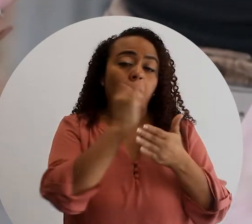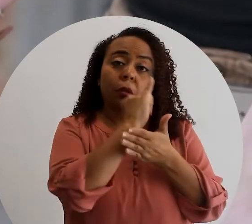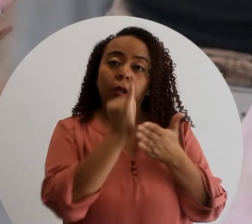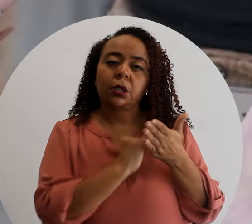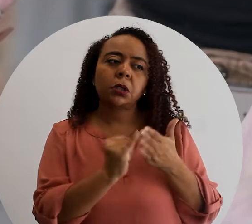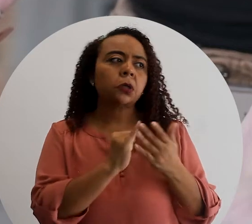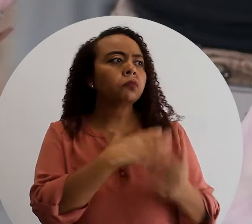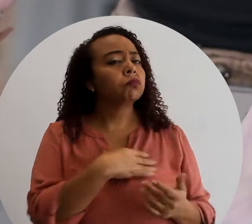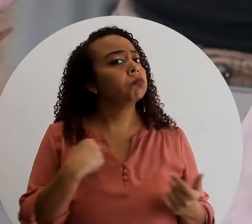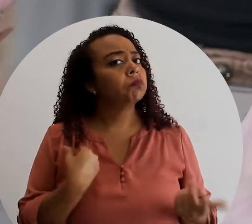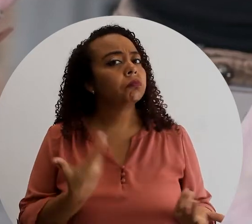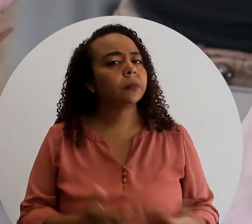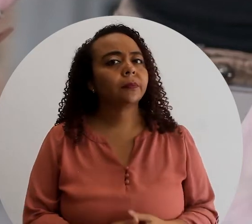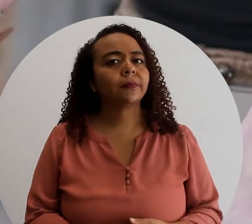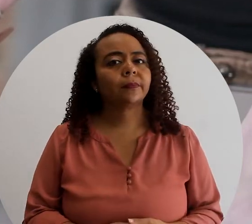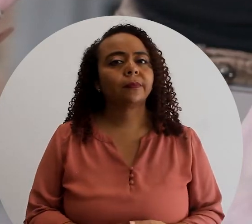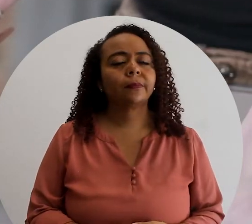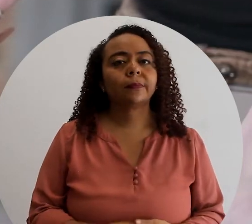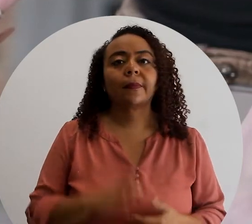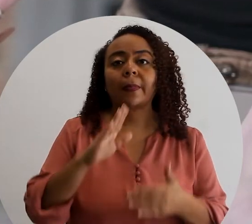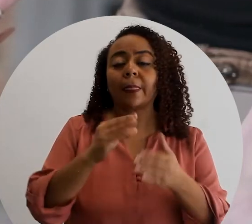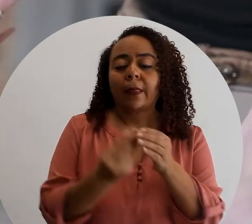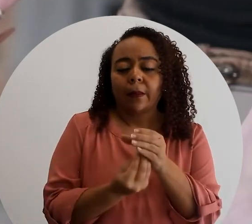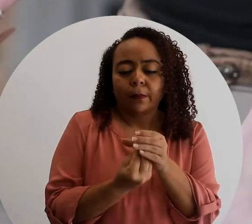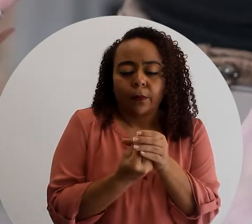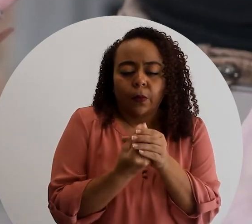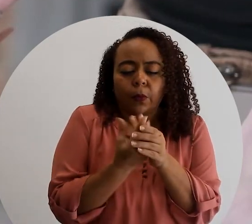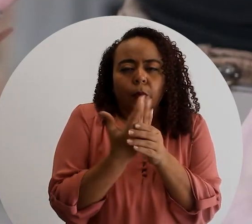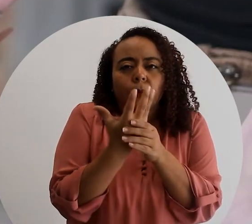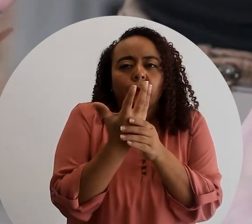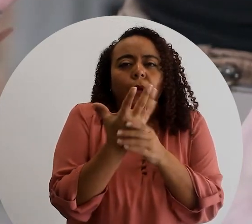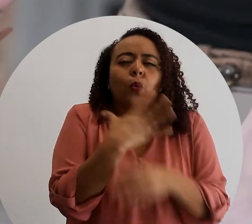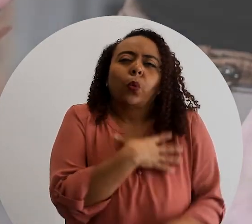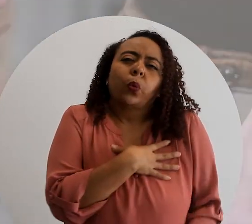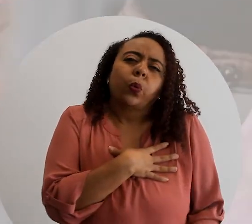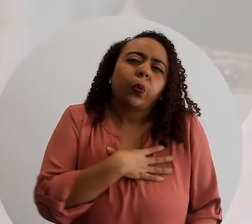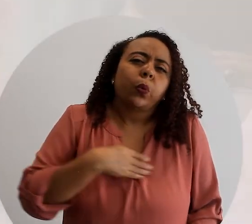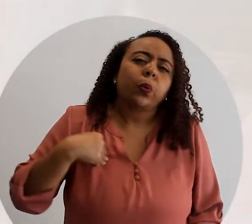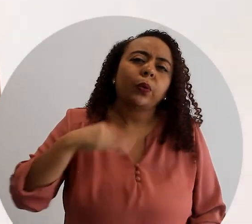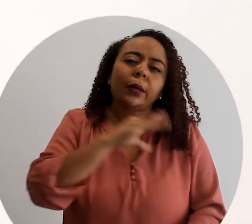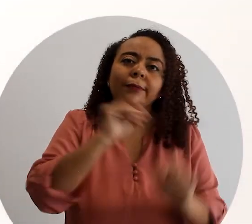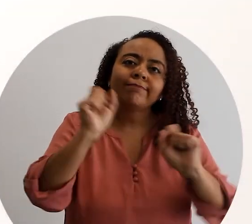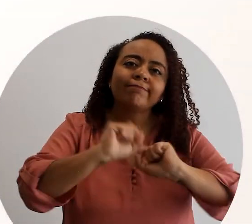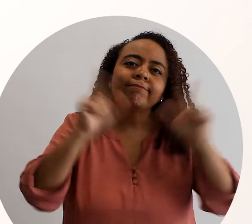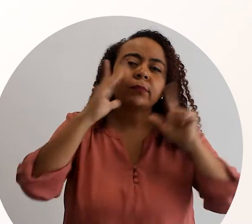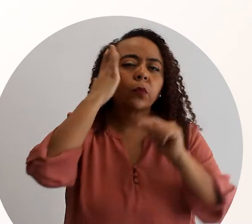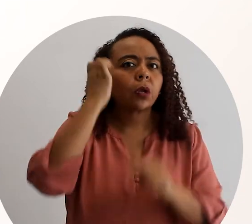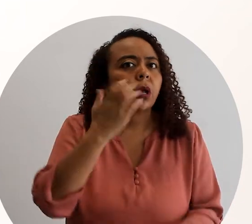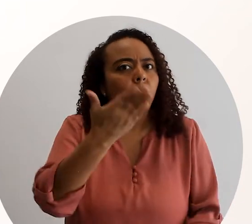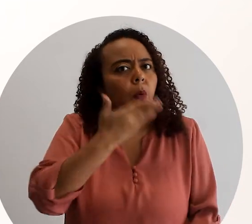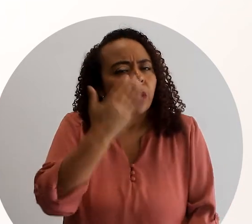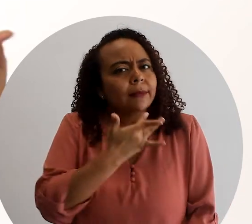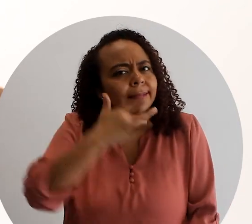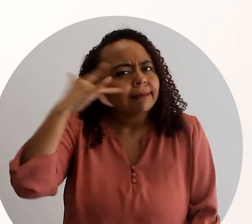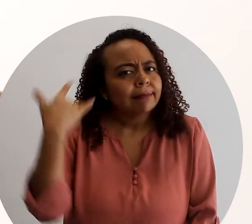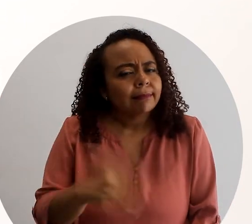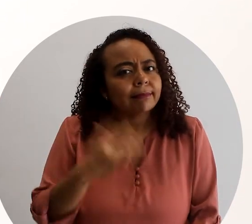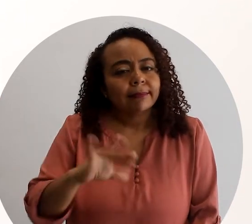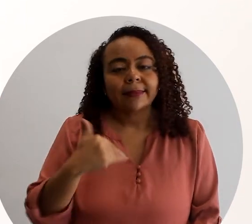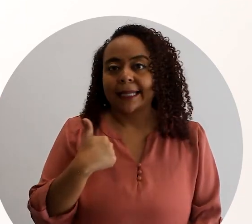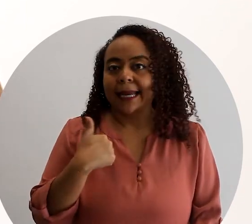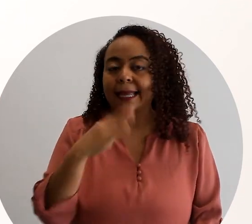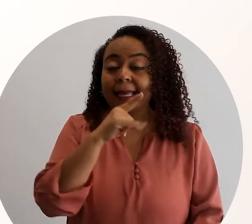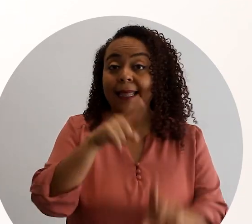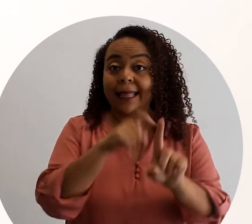aromáticas porque los diseños llamaron su atención. Al encender las velas quedó encantada y sorprendida por el agradable